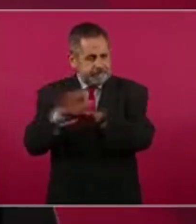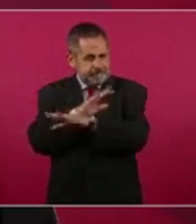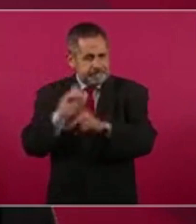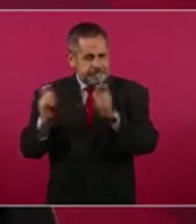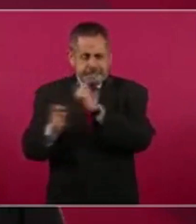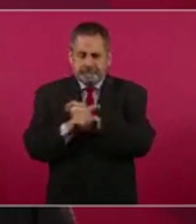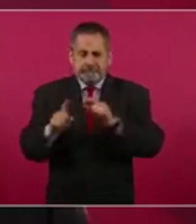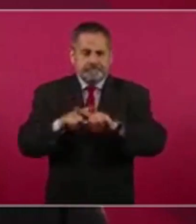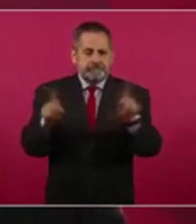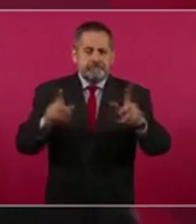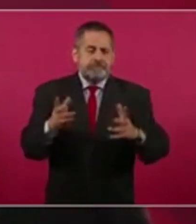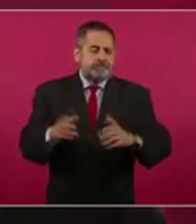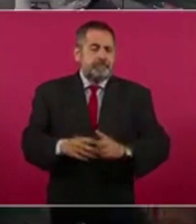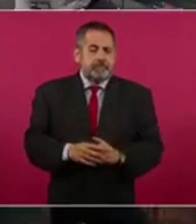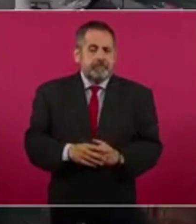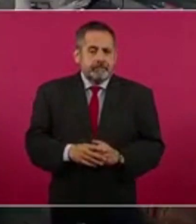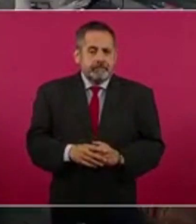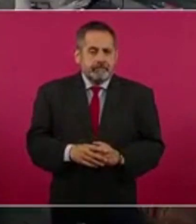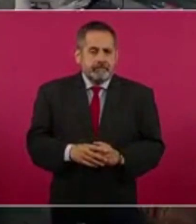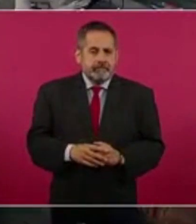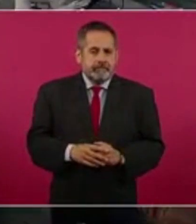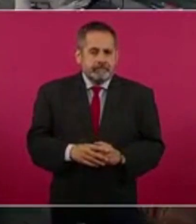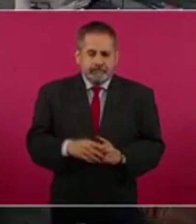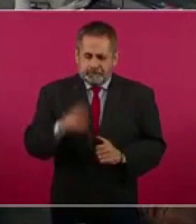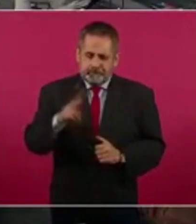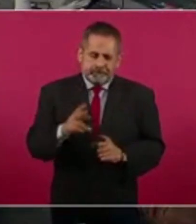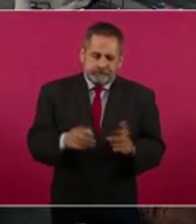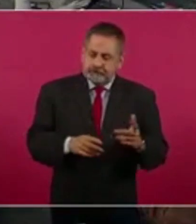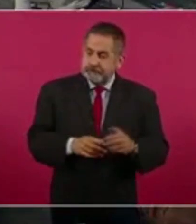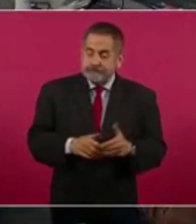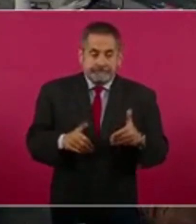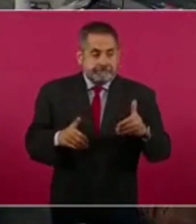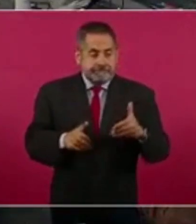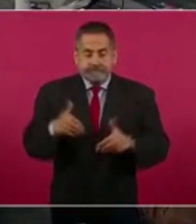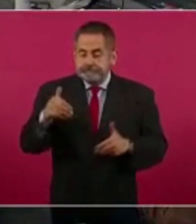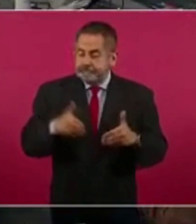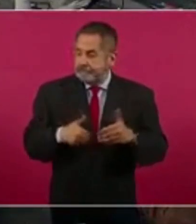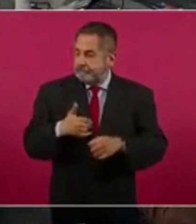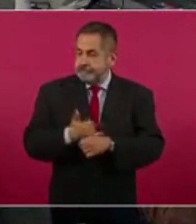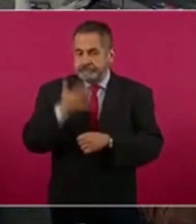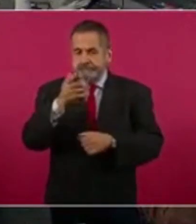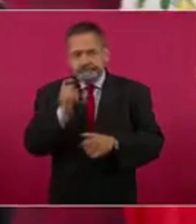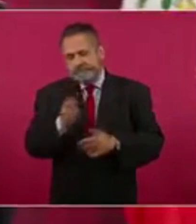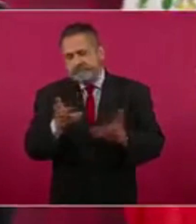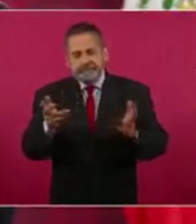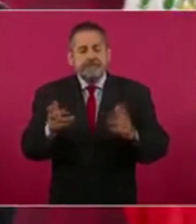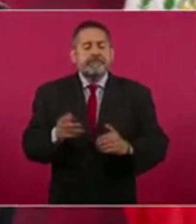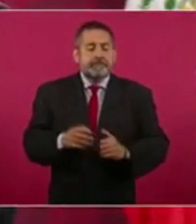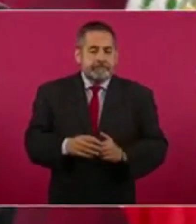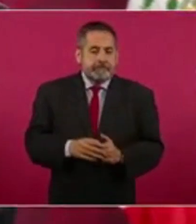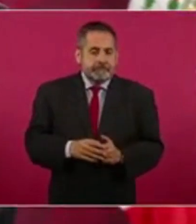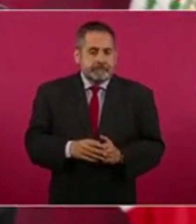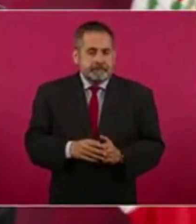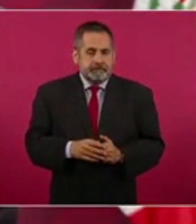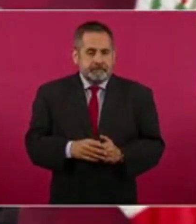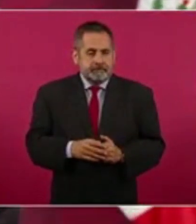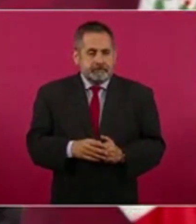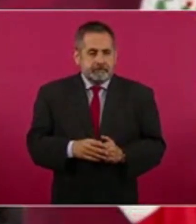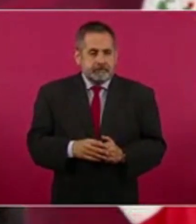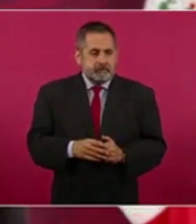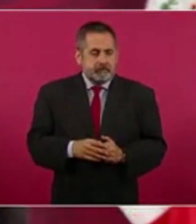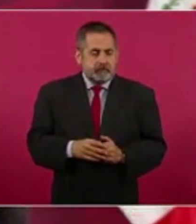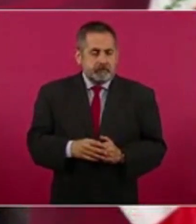Es que es molesto el que